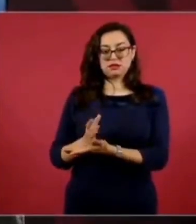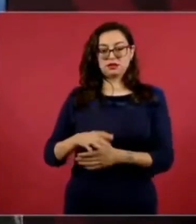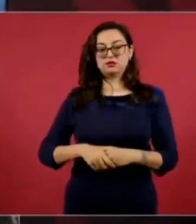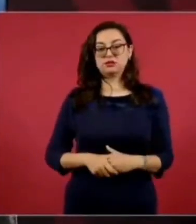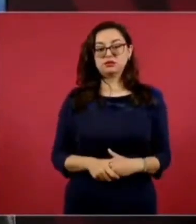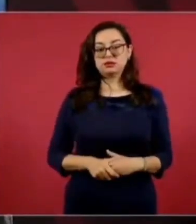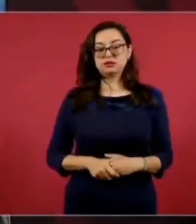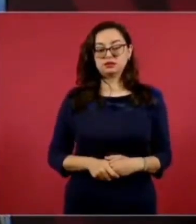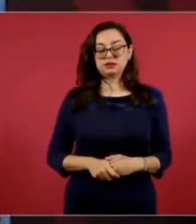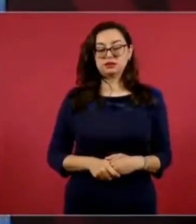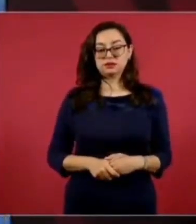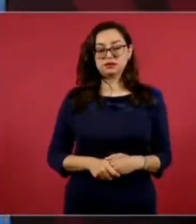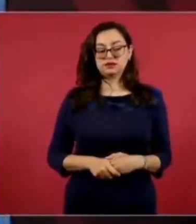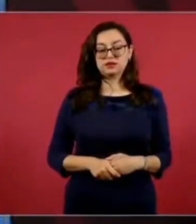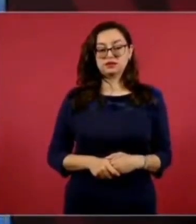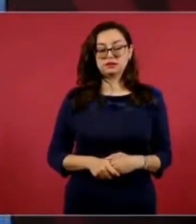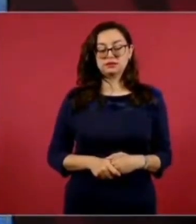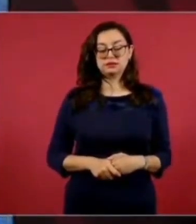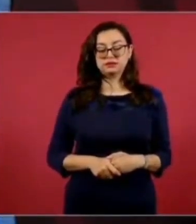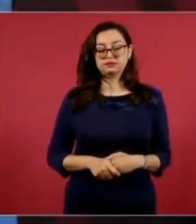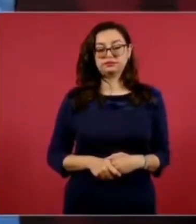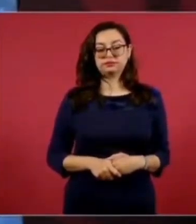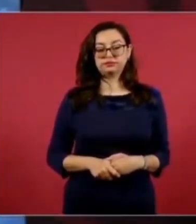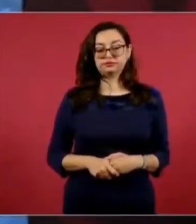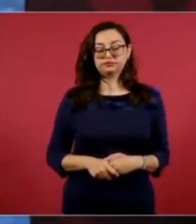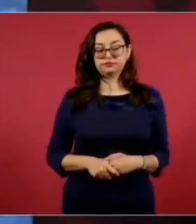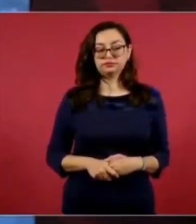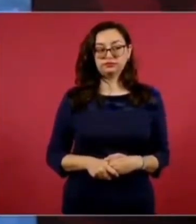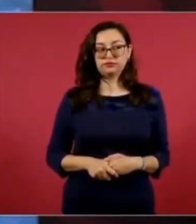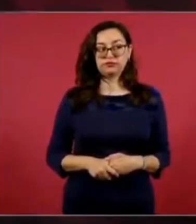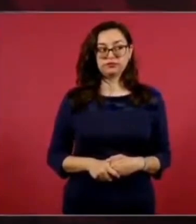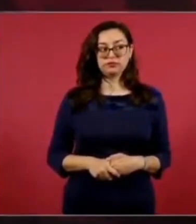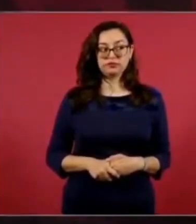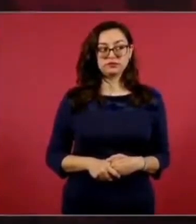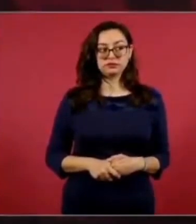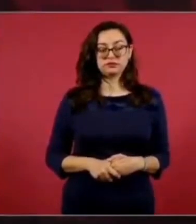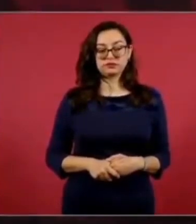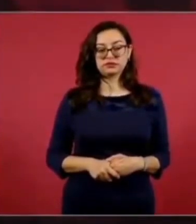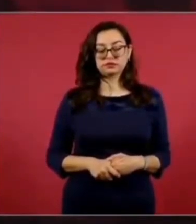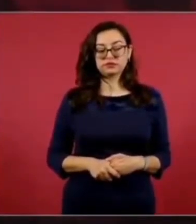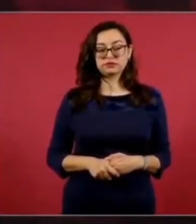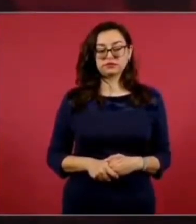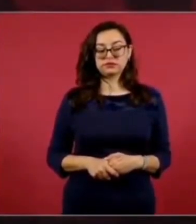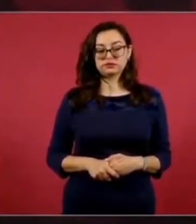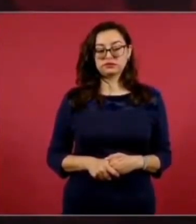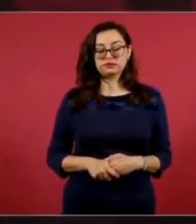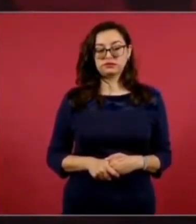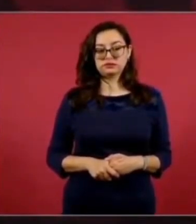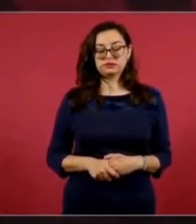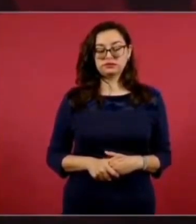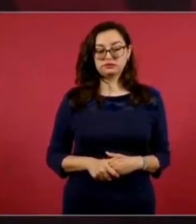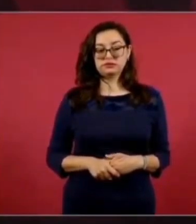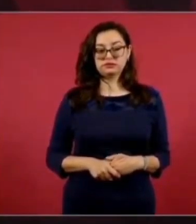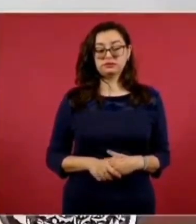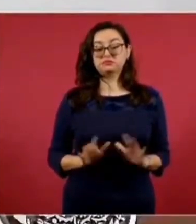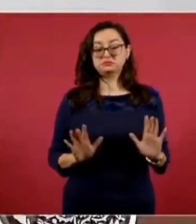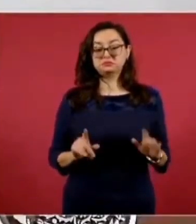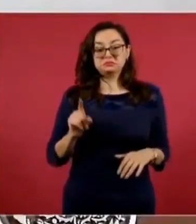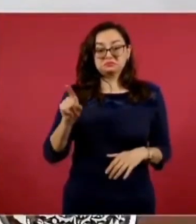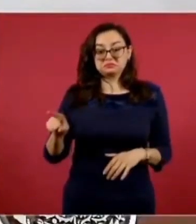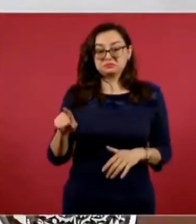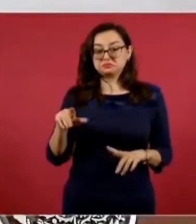Entonces, ella va a decidir